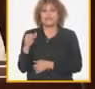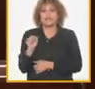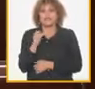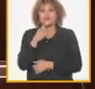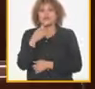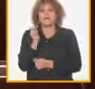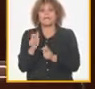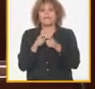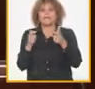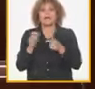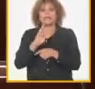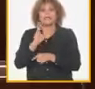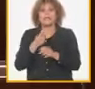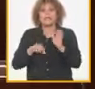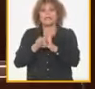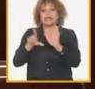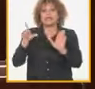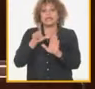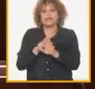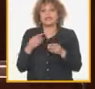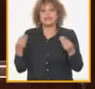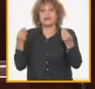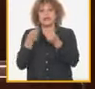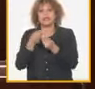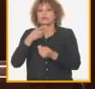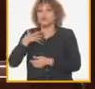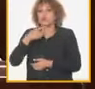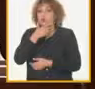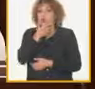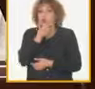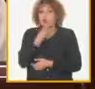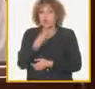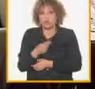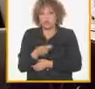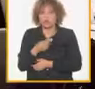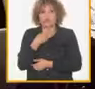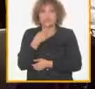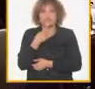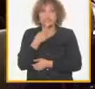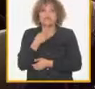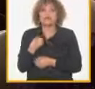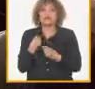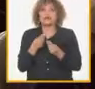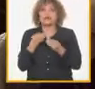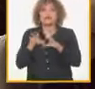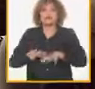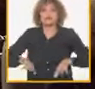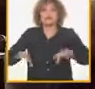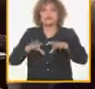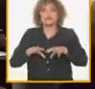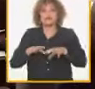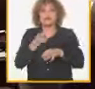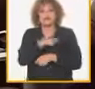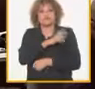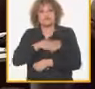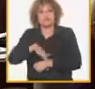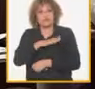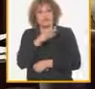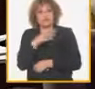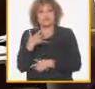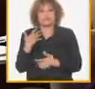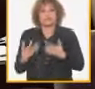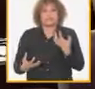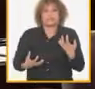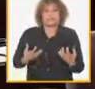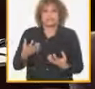delitos e ilegalidades junto a la generación de una percepción de un clima de inseguridad existe una articulación en el enfrentamiento